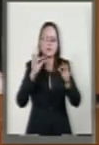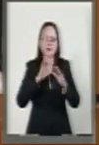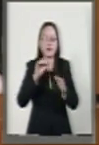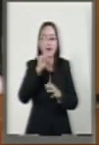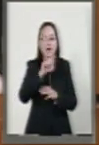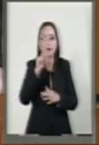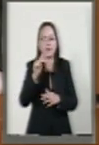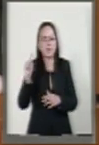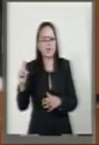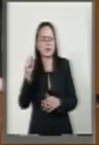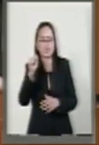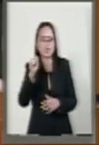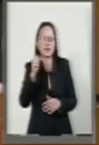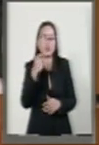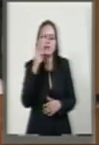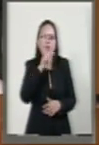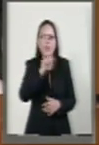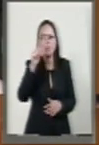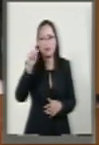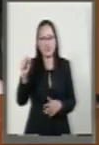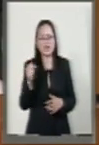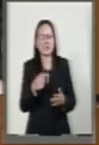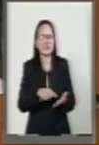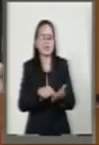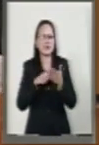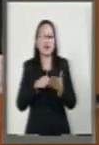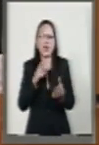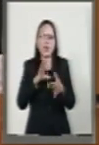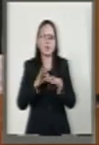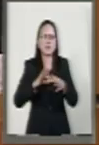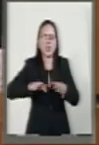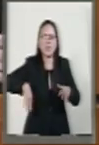ahí algunos de los compañeros senadores lo comentaban, ver,